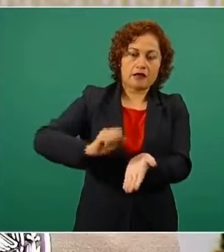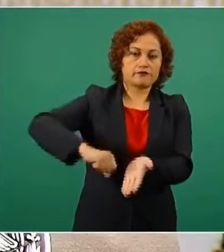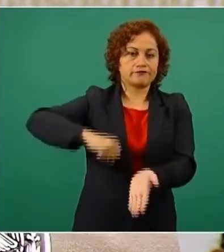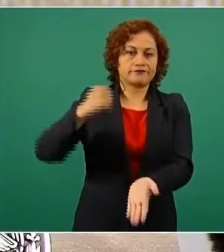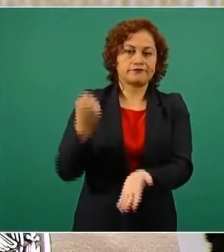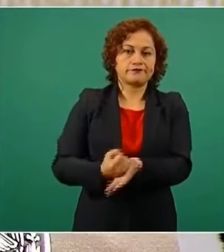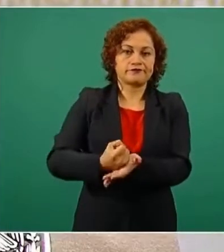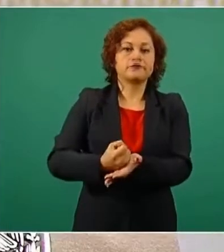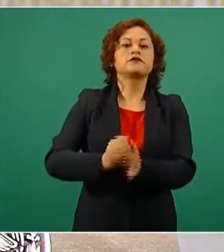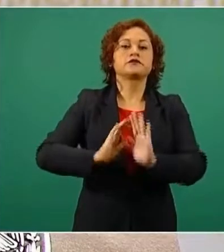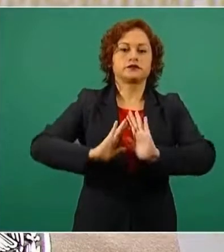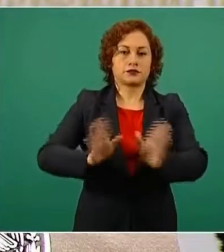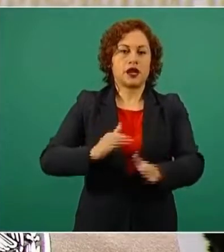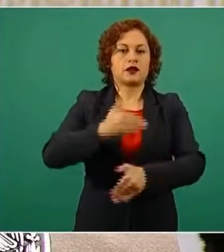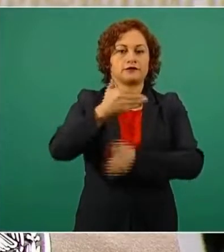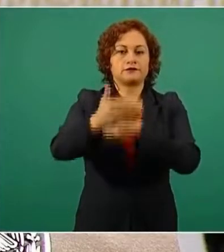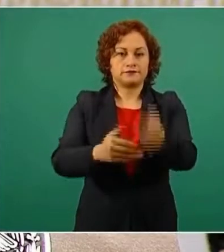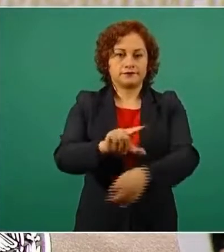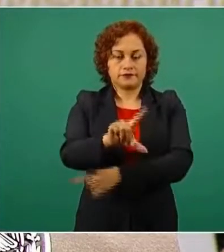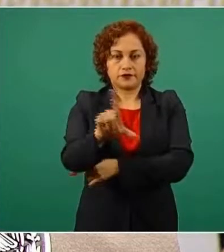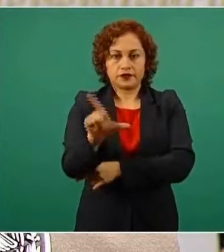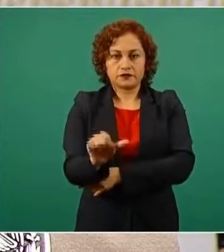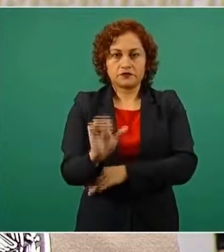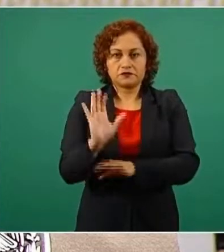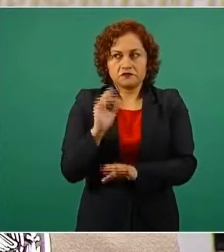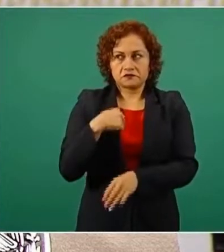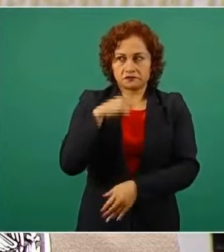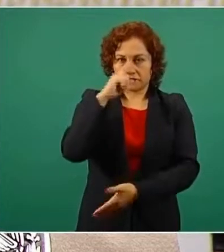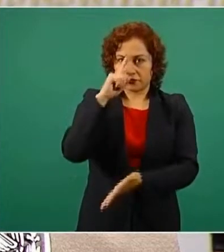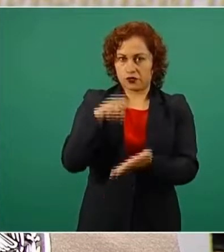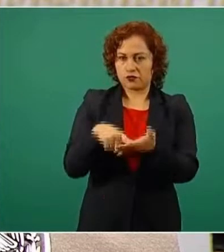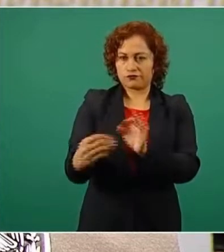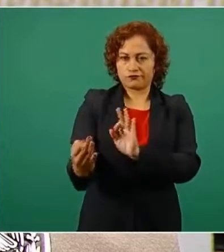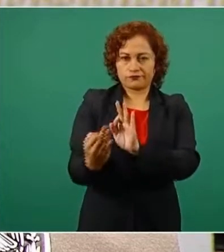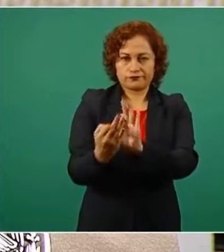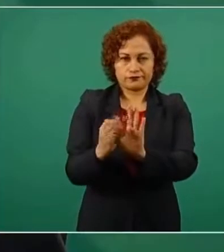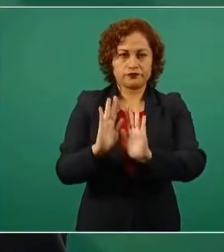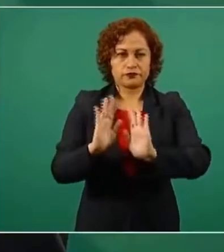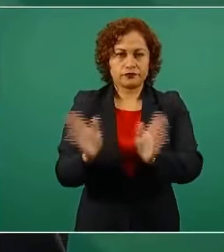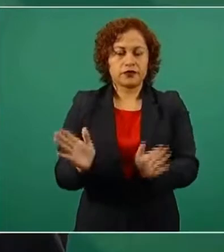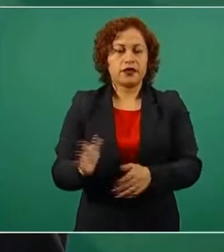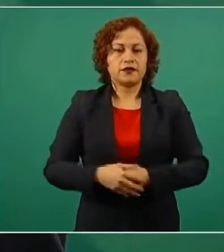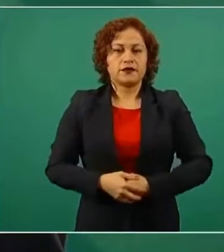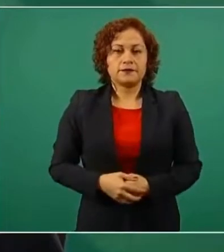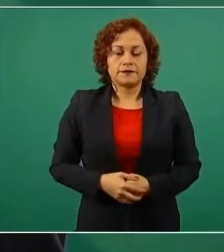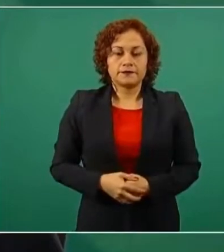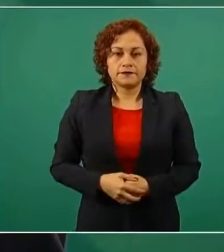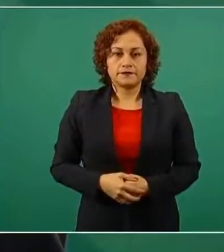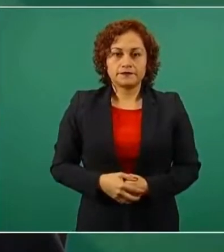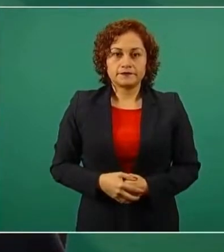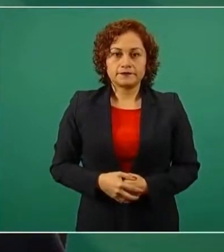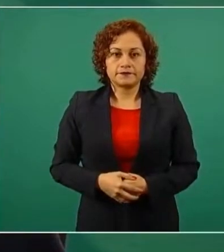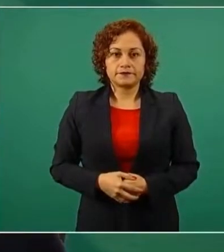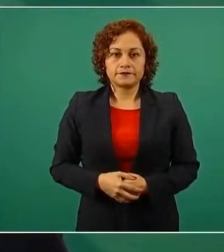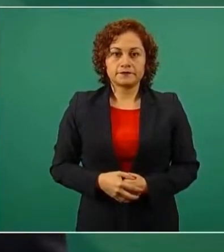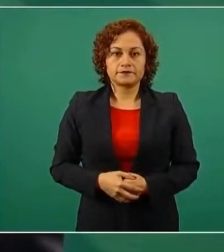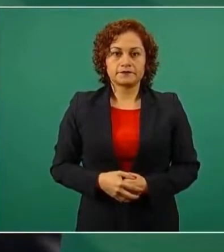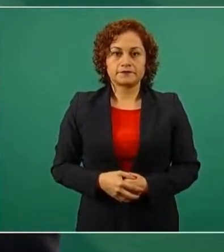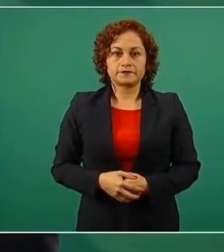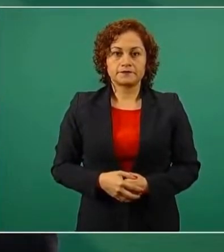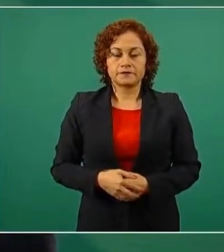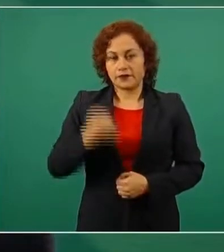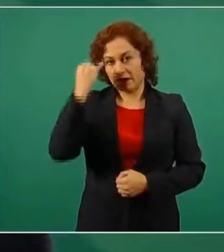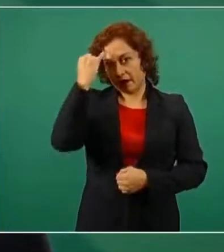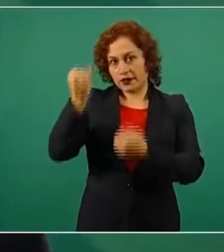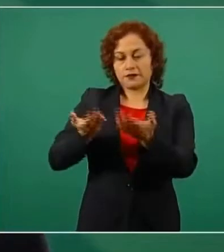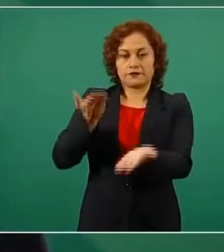No creo que tarde mucho en la aprobación de la iniciativa que está